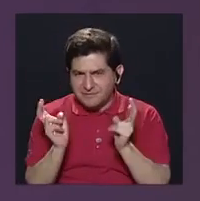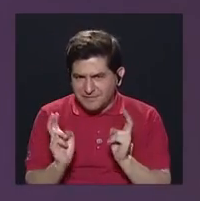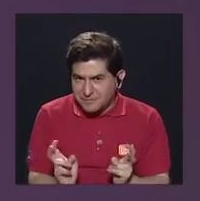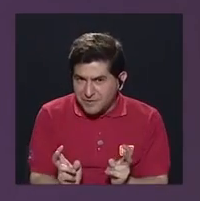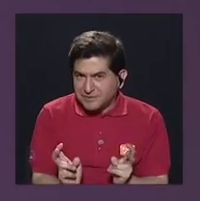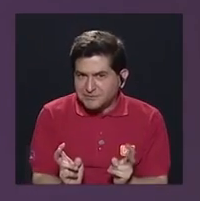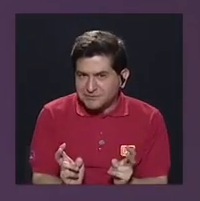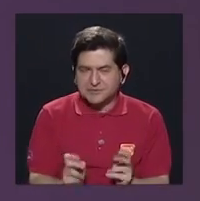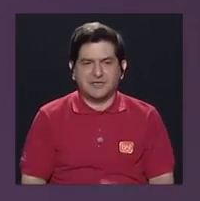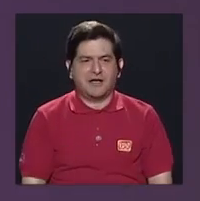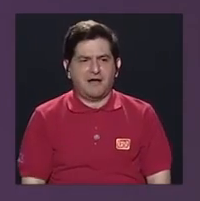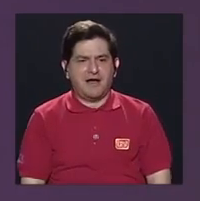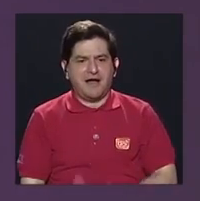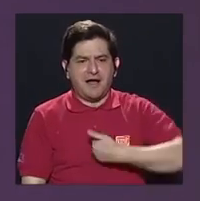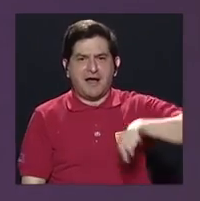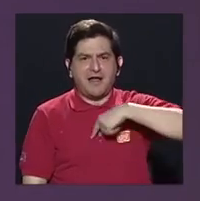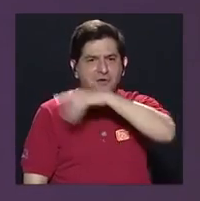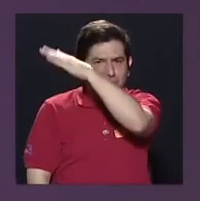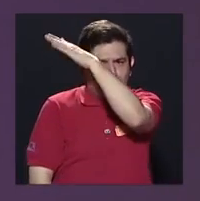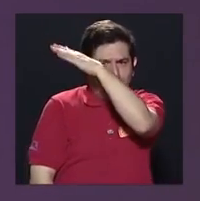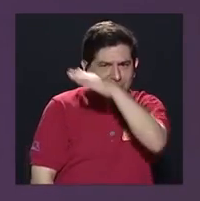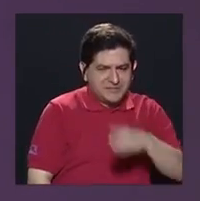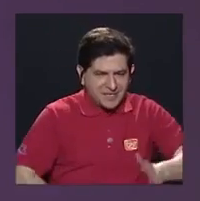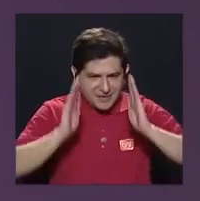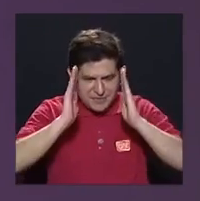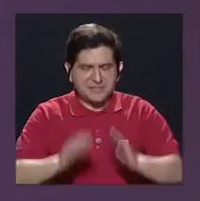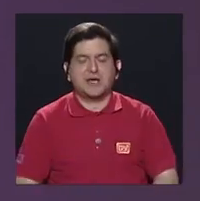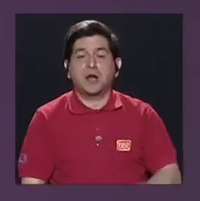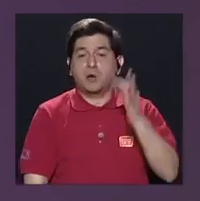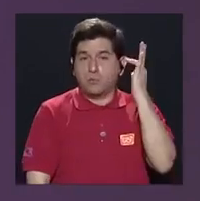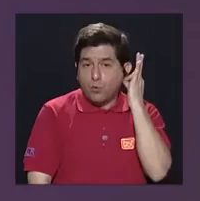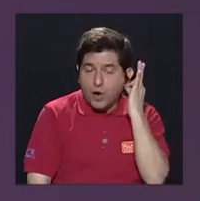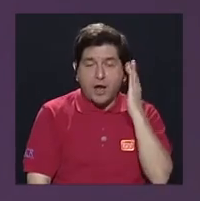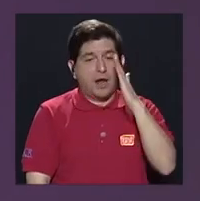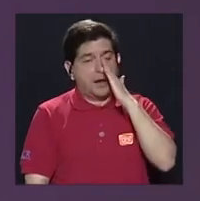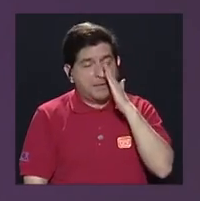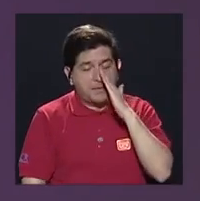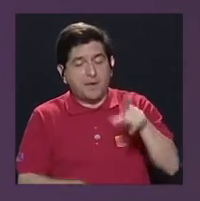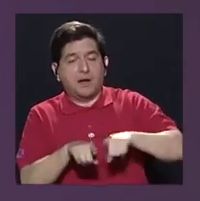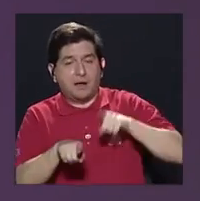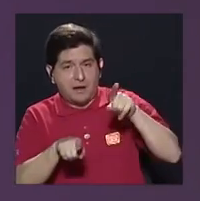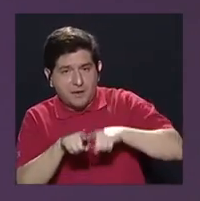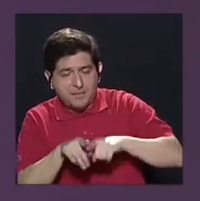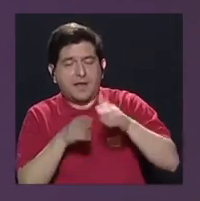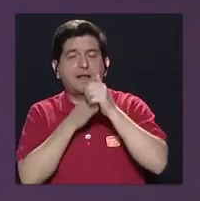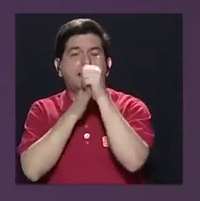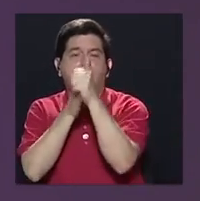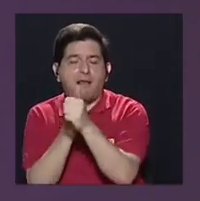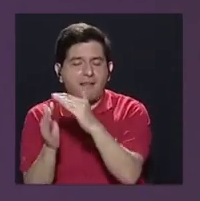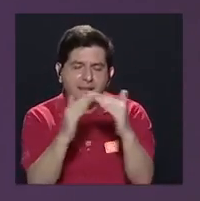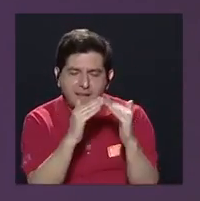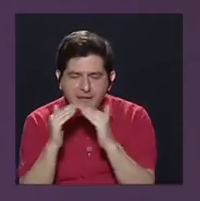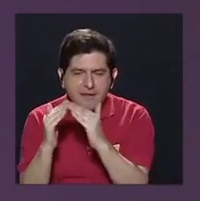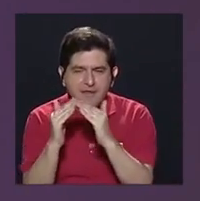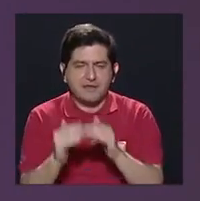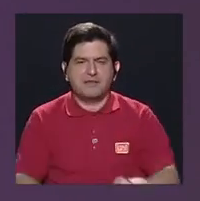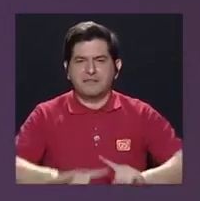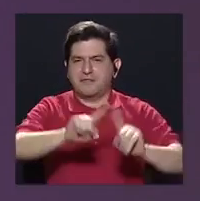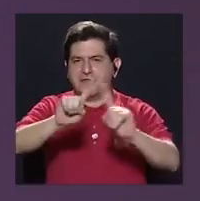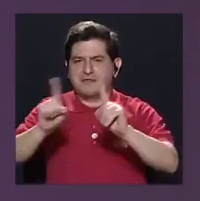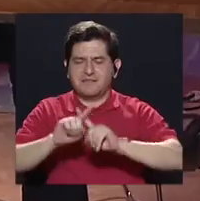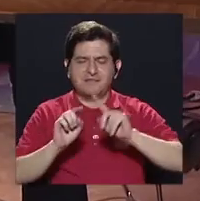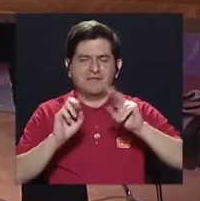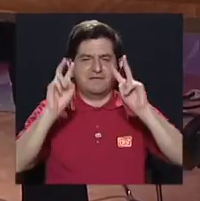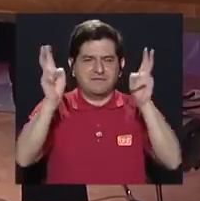hace que transversemos como mujeres, como madres, como hermanas, como líderes de la comunidad, diferentes